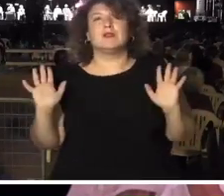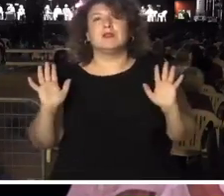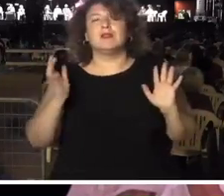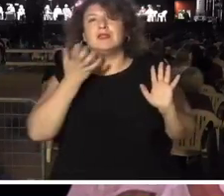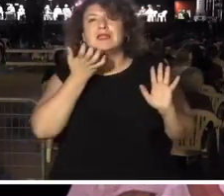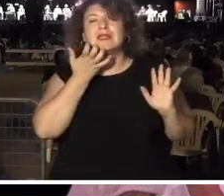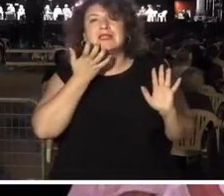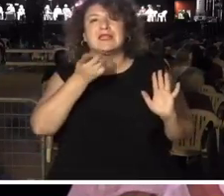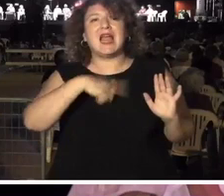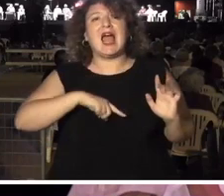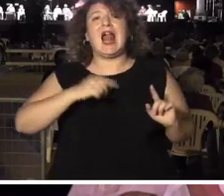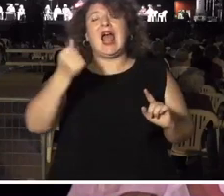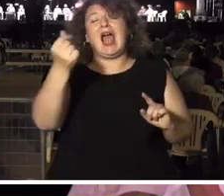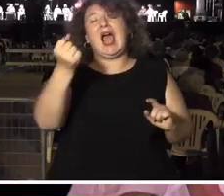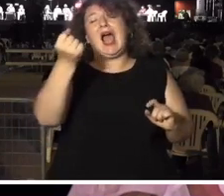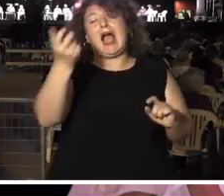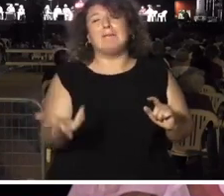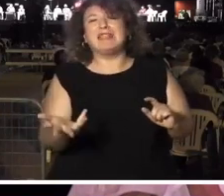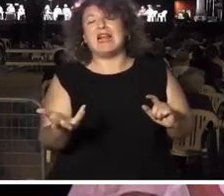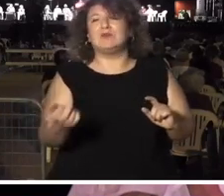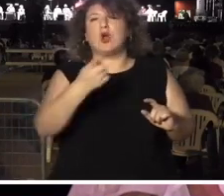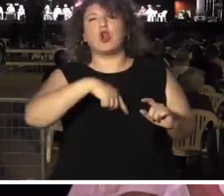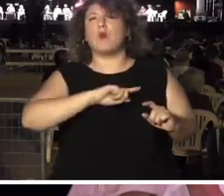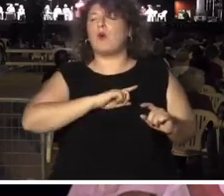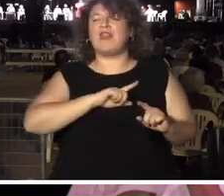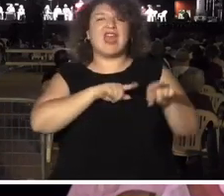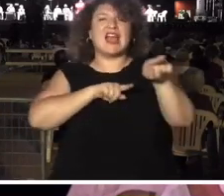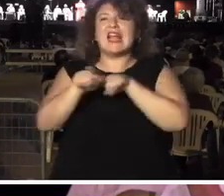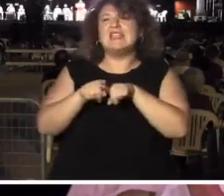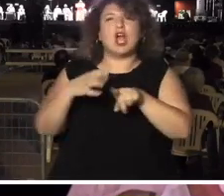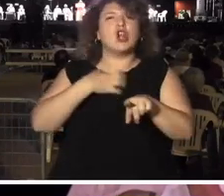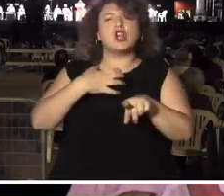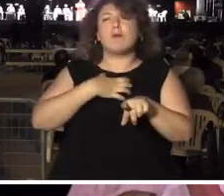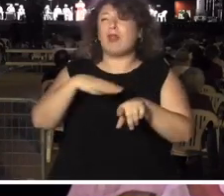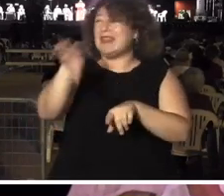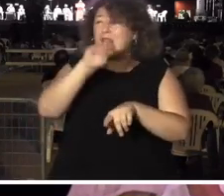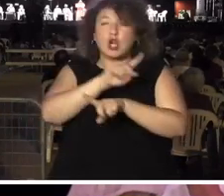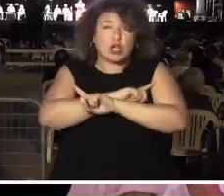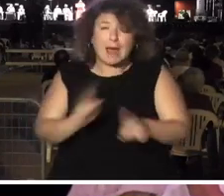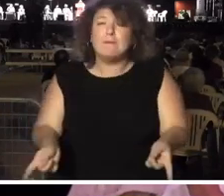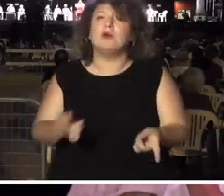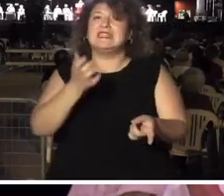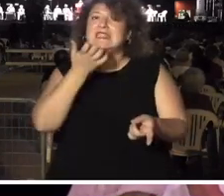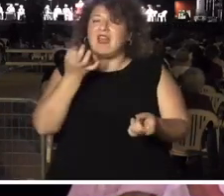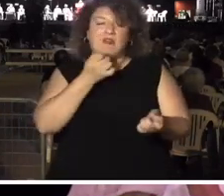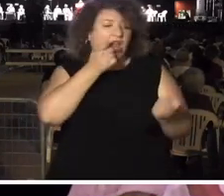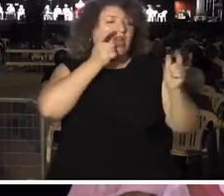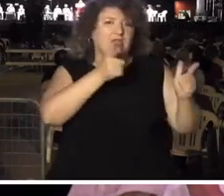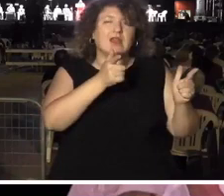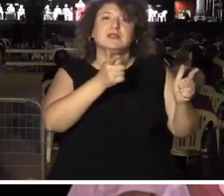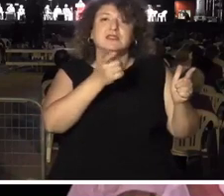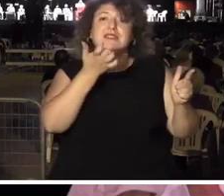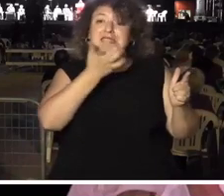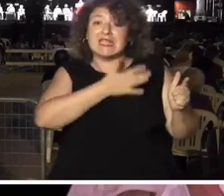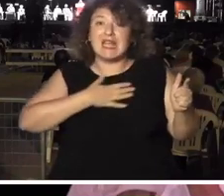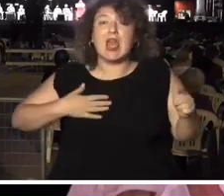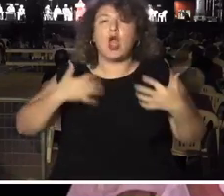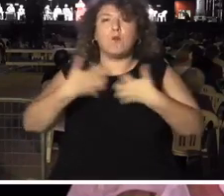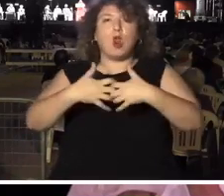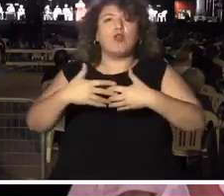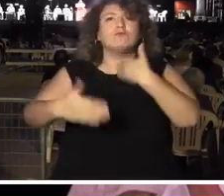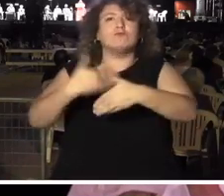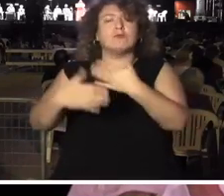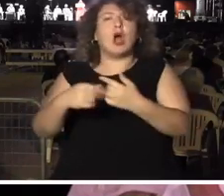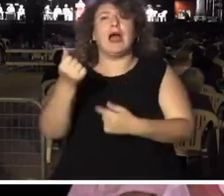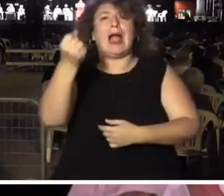producción capitalista y estudiar y criticar la producción capitalista si no se es consciente de que para que haya esa producción hay